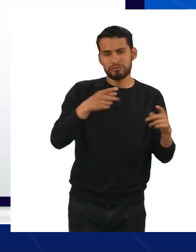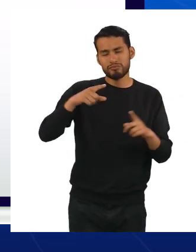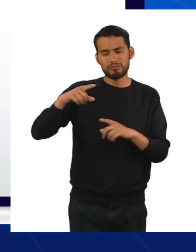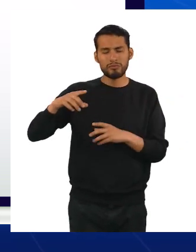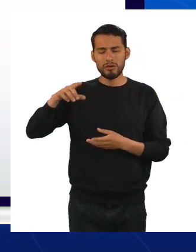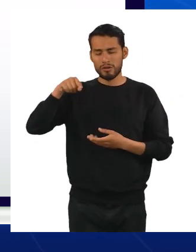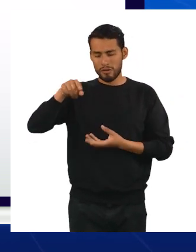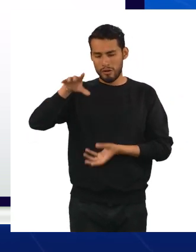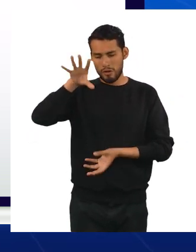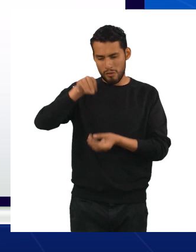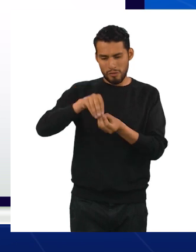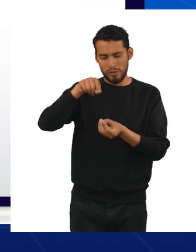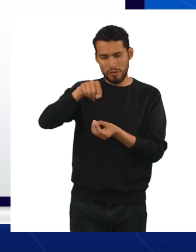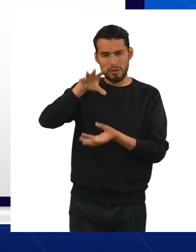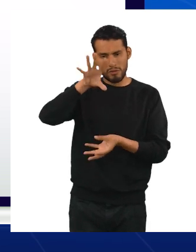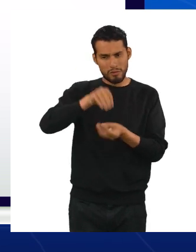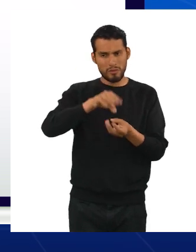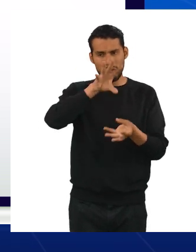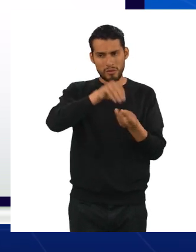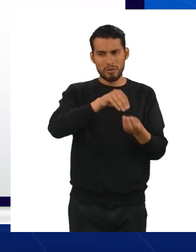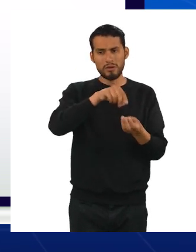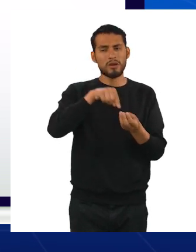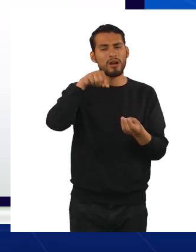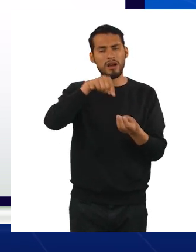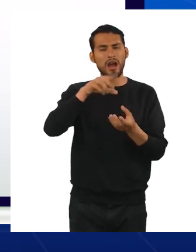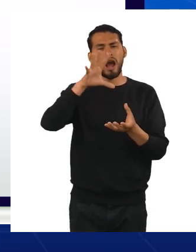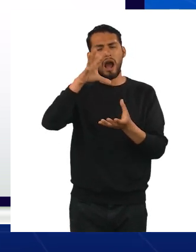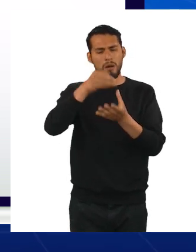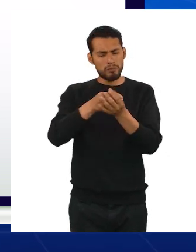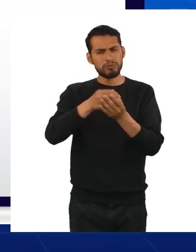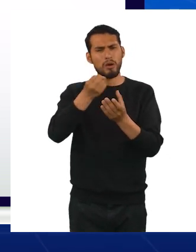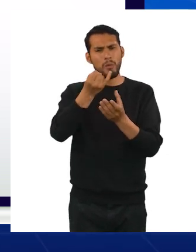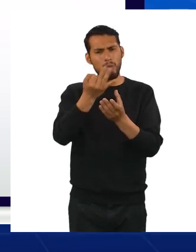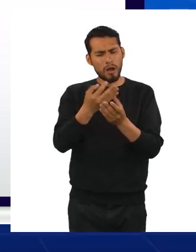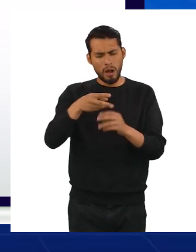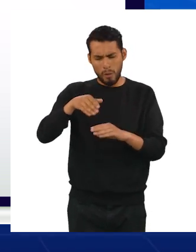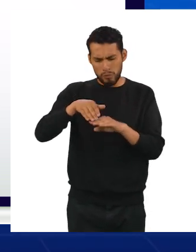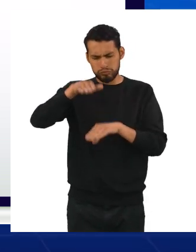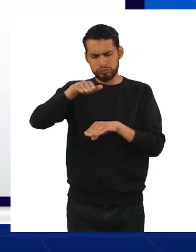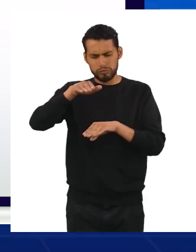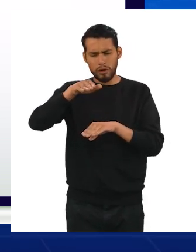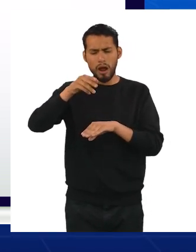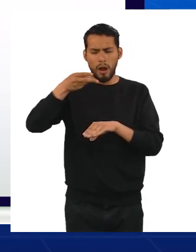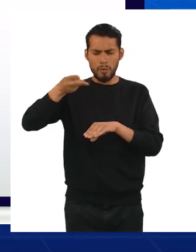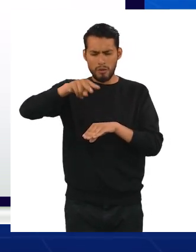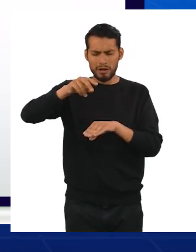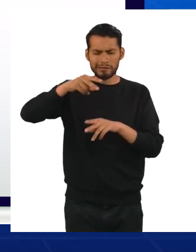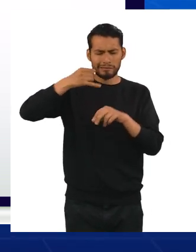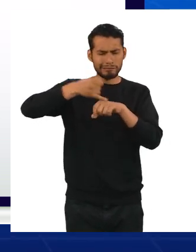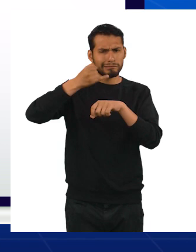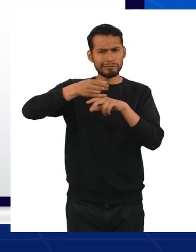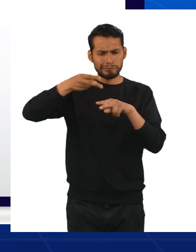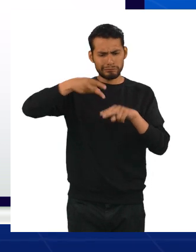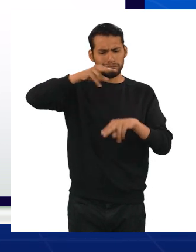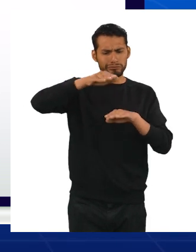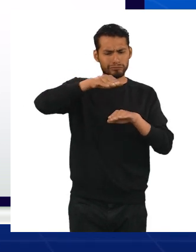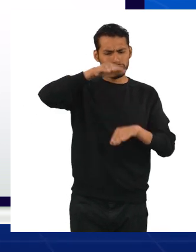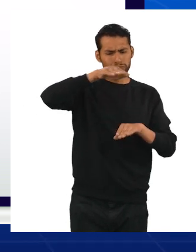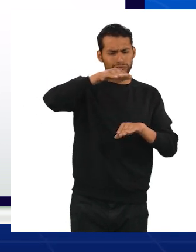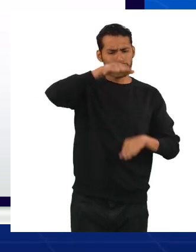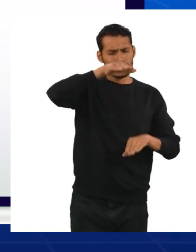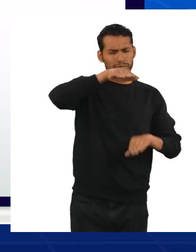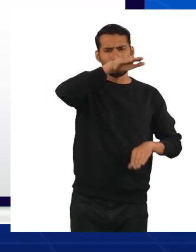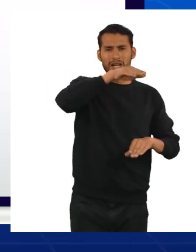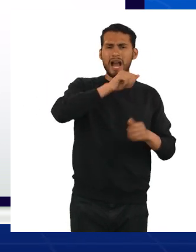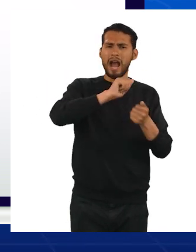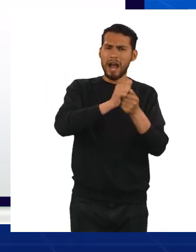suma al capital del inicio de ese periodo para calcular nuevos intereses. El interés añade al capital, por tanto, éste